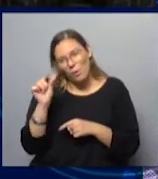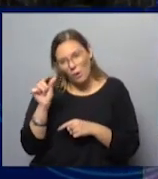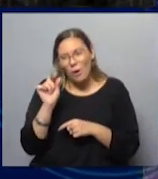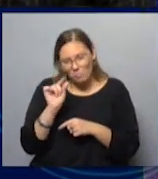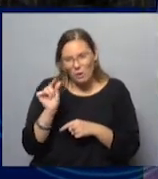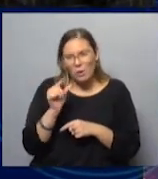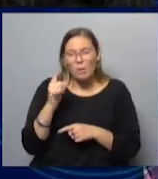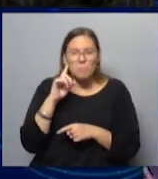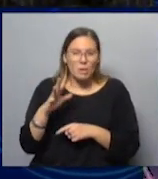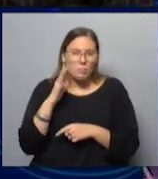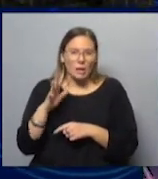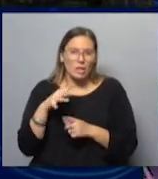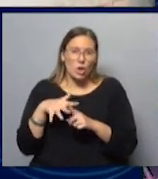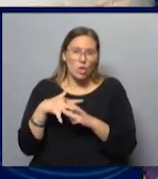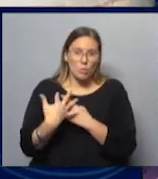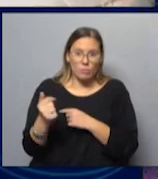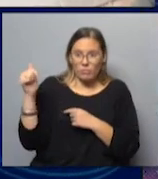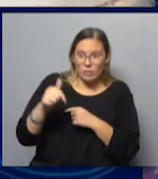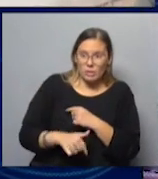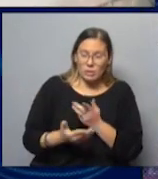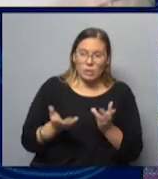calculo que al ambiente que vos viniste acá,